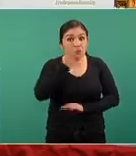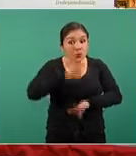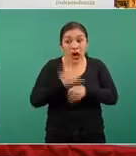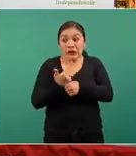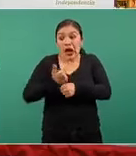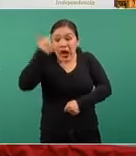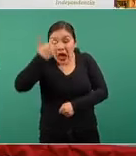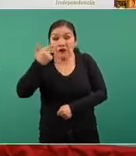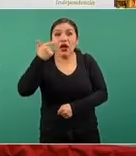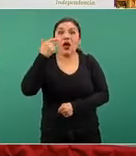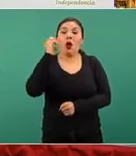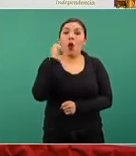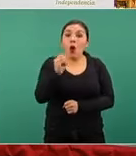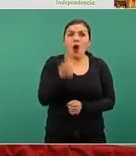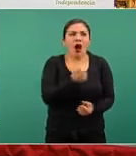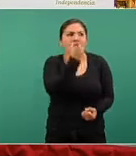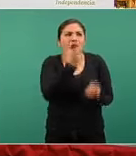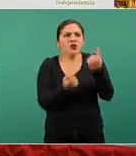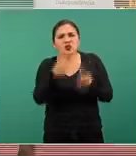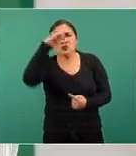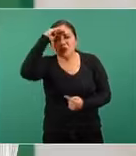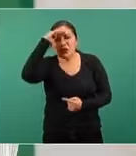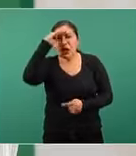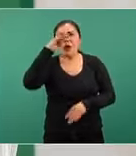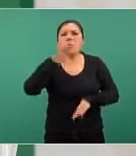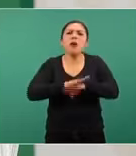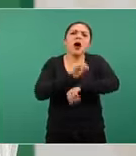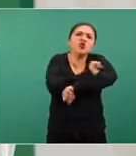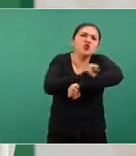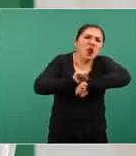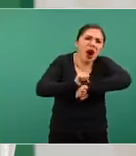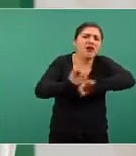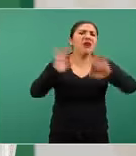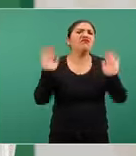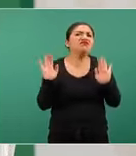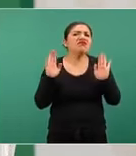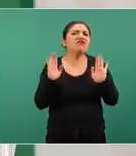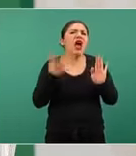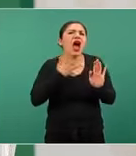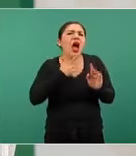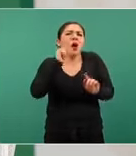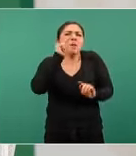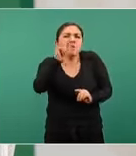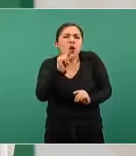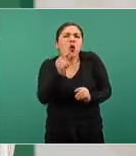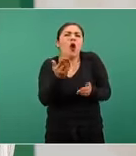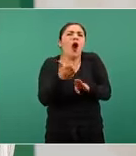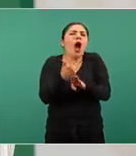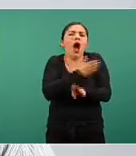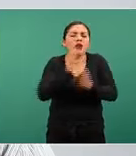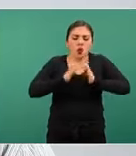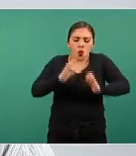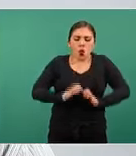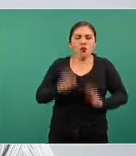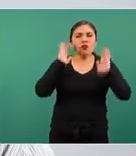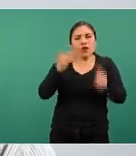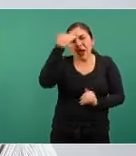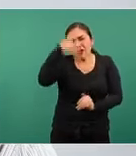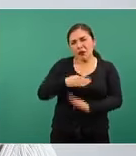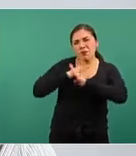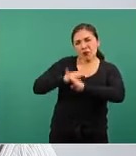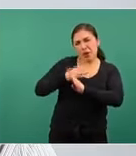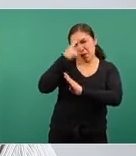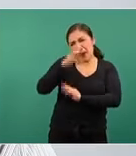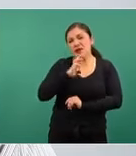más grave, inclusive en algunos casos es más leve, dado que hay al menos algún nivel de anticuerpos para la respuesta,